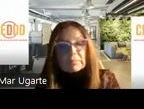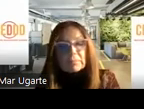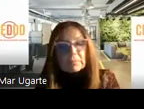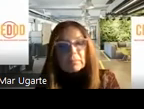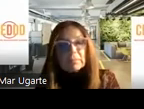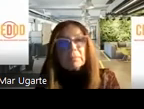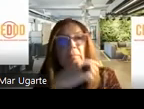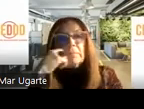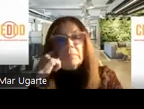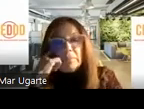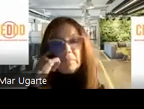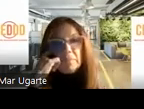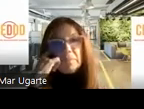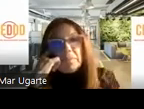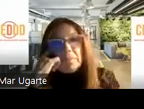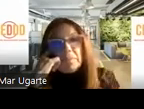existiendo.